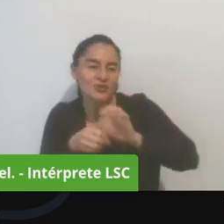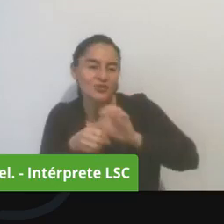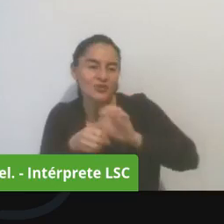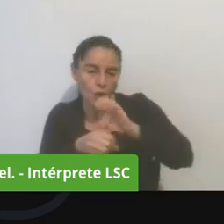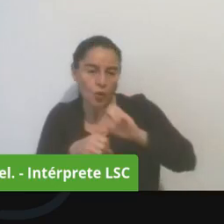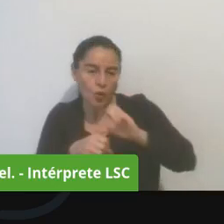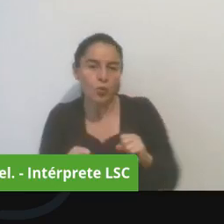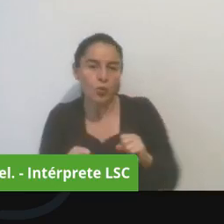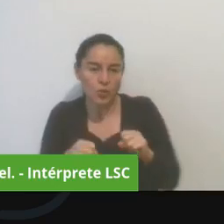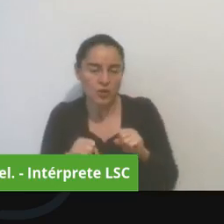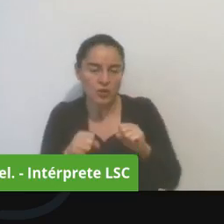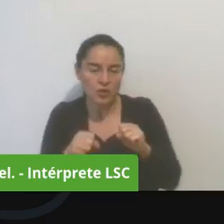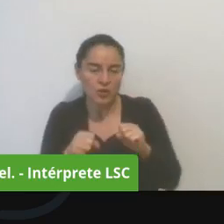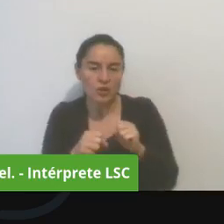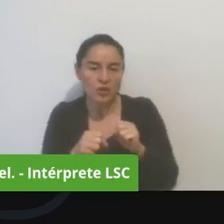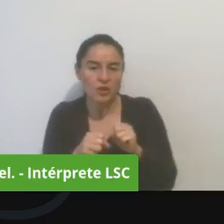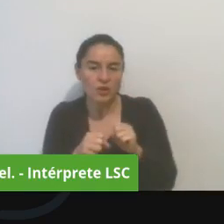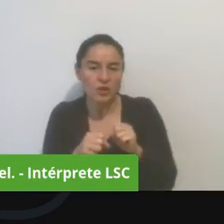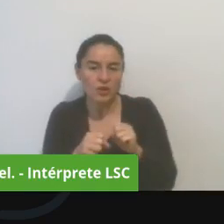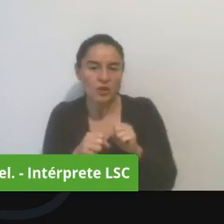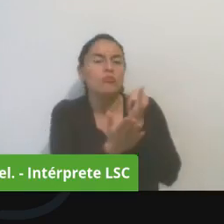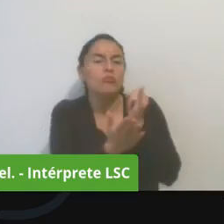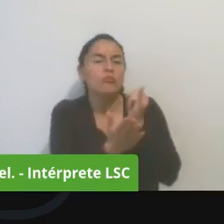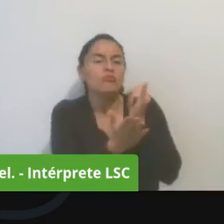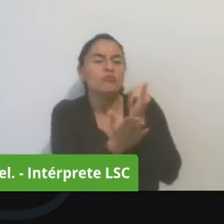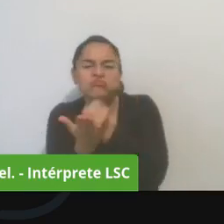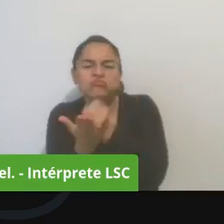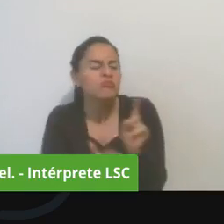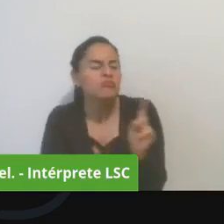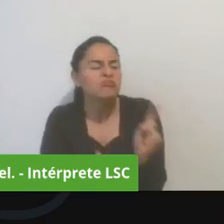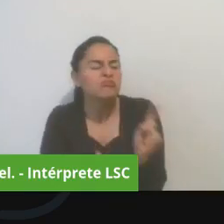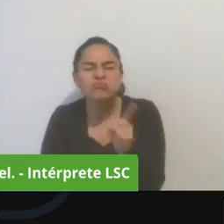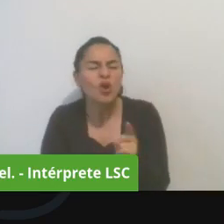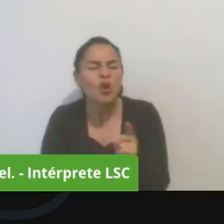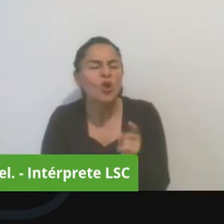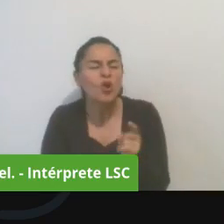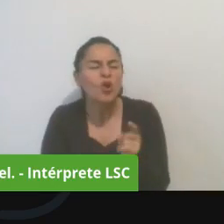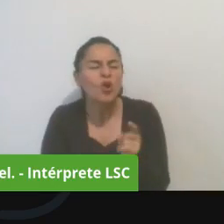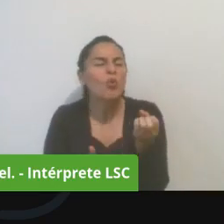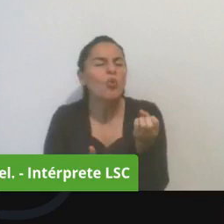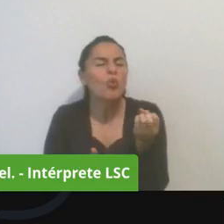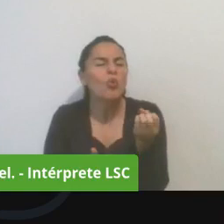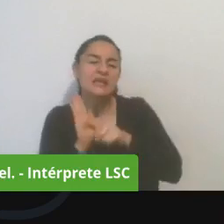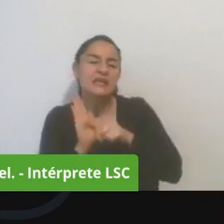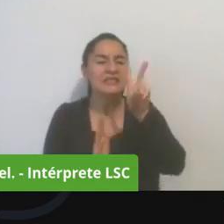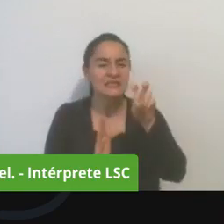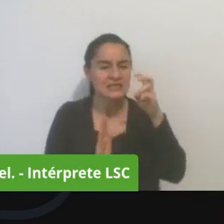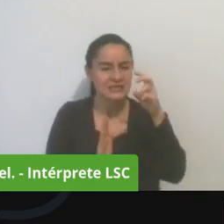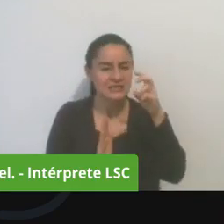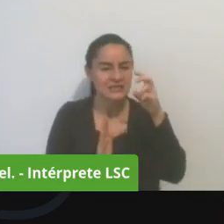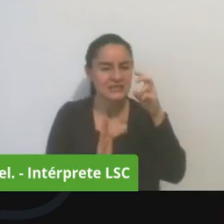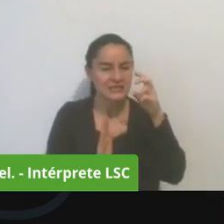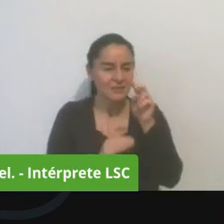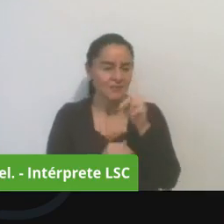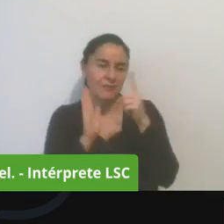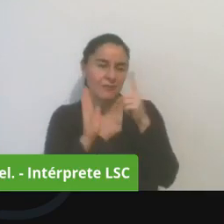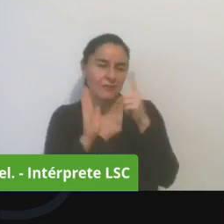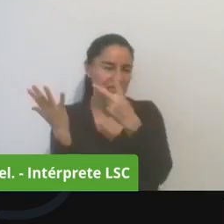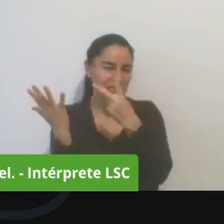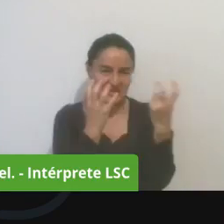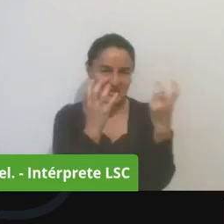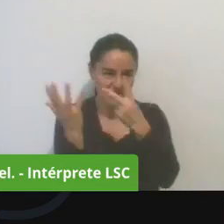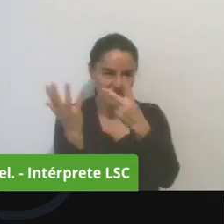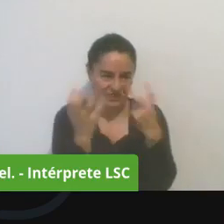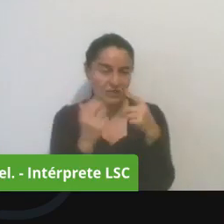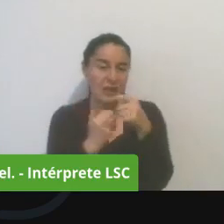ahora mismo en este proceso alejandro así que bienvenido la importancia los retos el gran salto